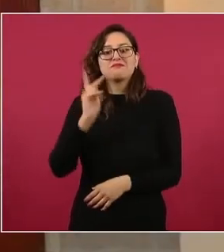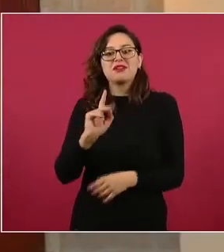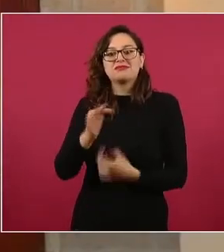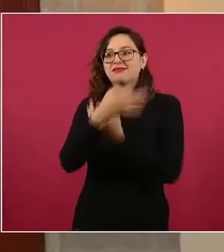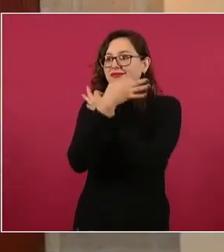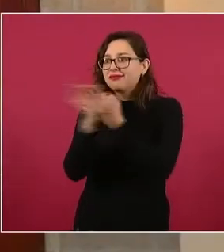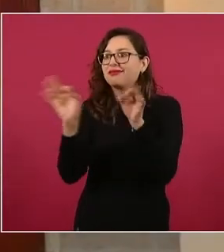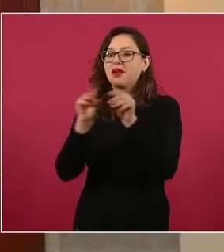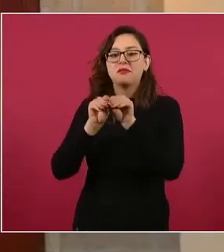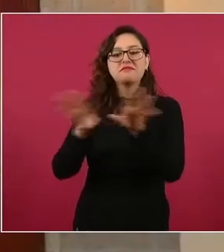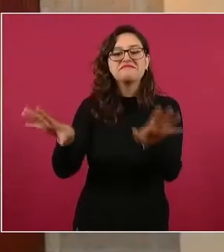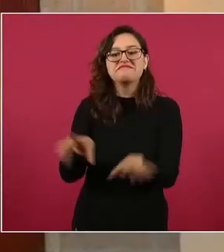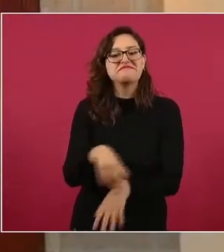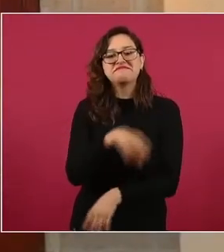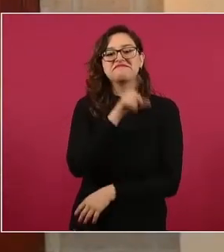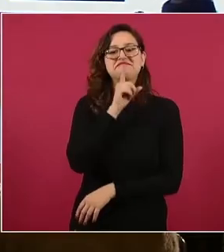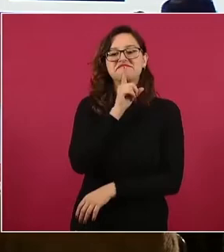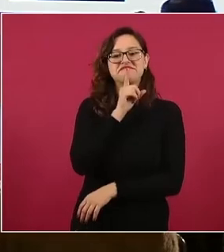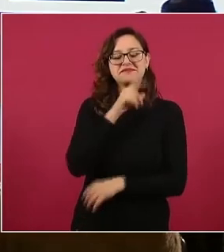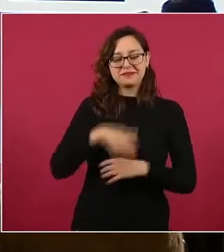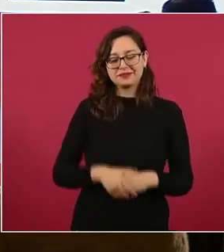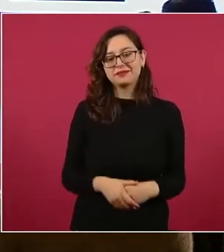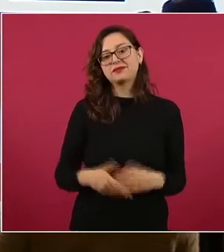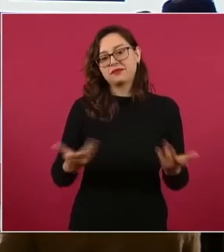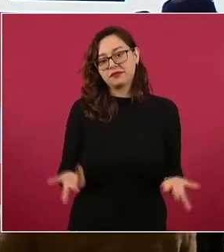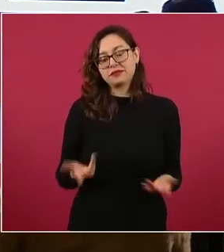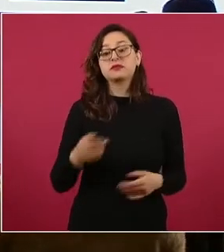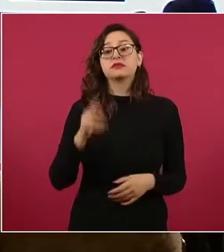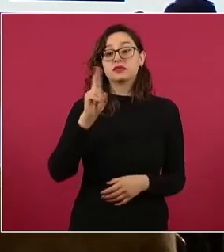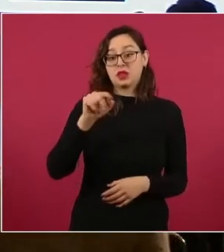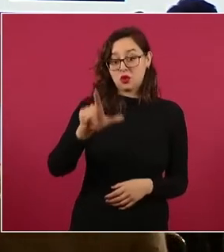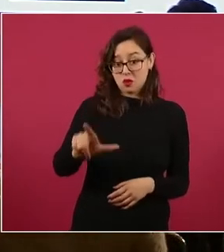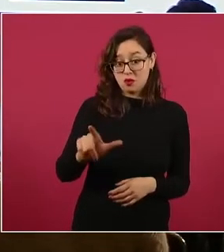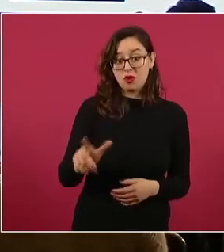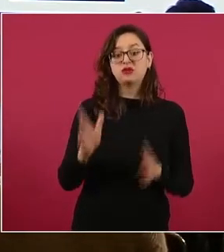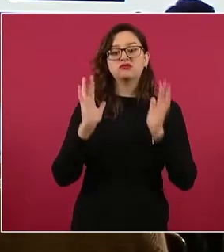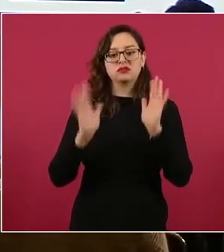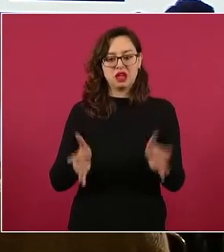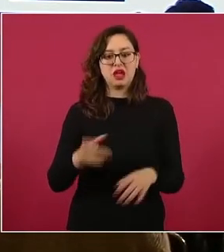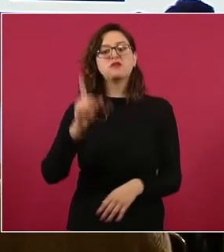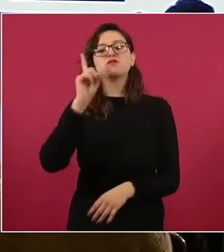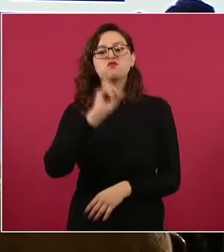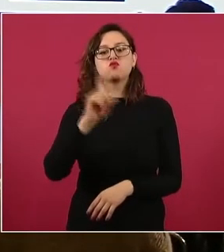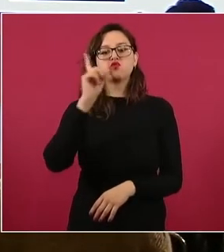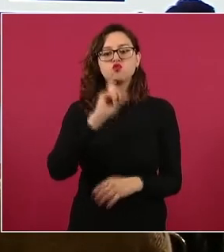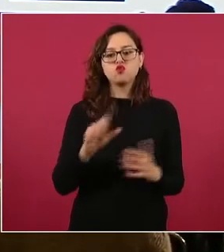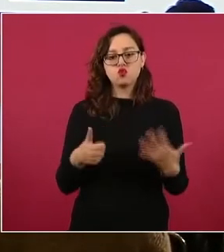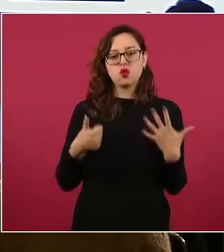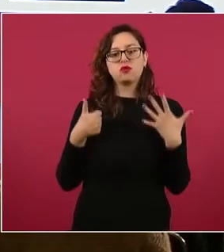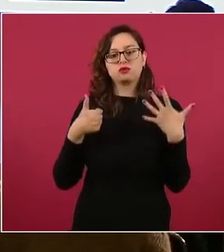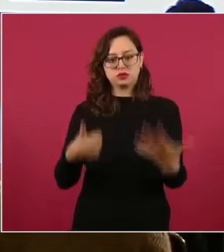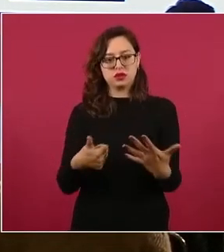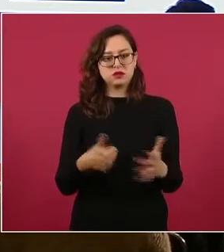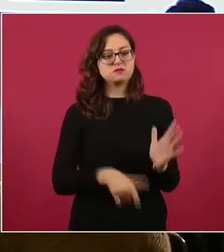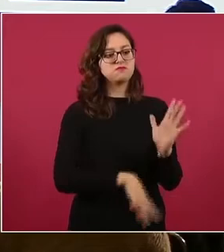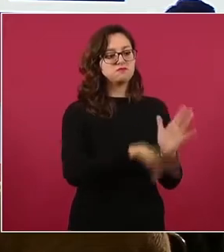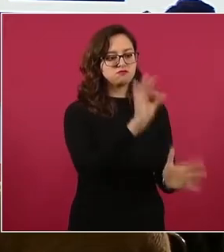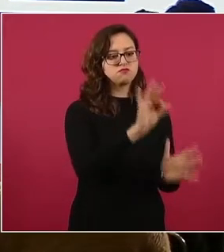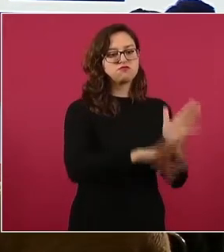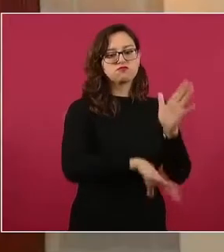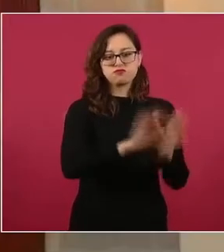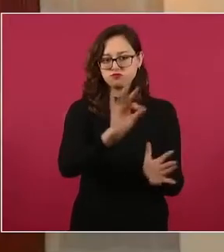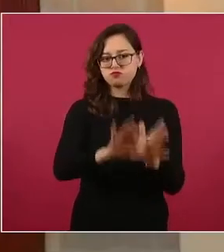28 de junio en Nuevo León fueron localizadas seis personas del sexo femenino con reporte de búsqueda y o